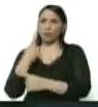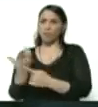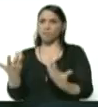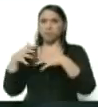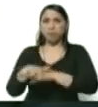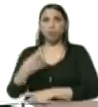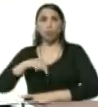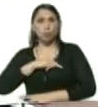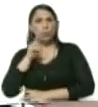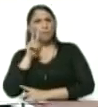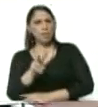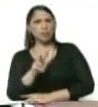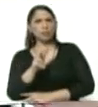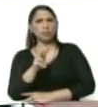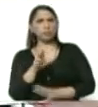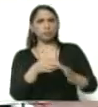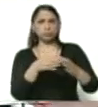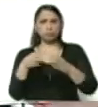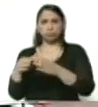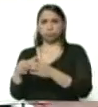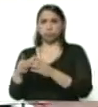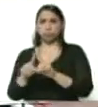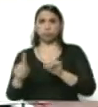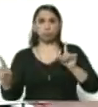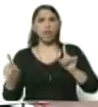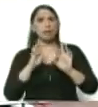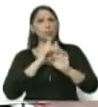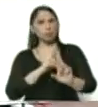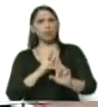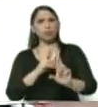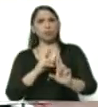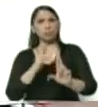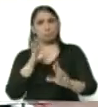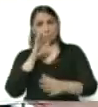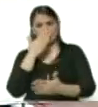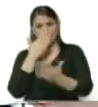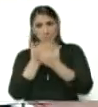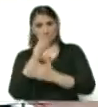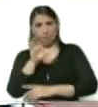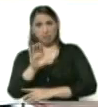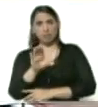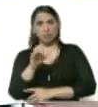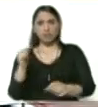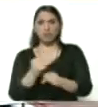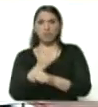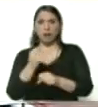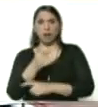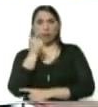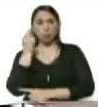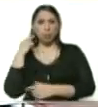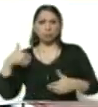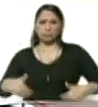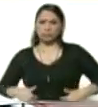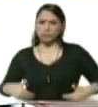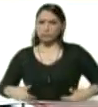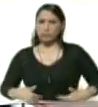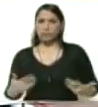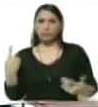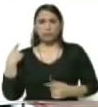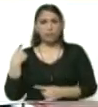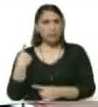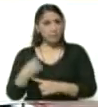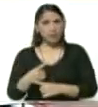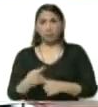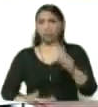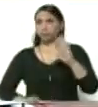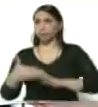Y nosotros hemos visto que los sectores excepcionados han respondido al país. Trabajadores se han sacrificado y han tenido que salir a